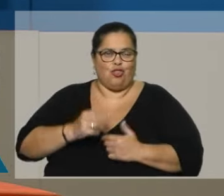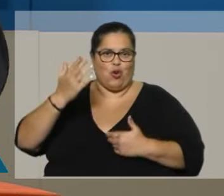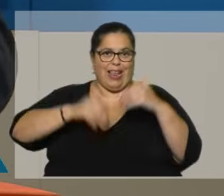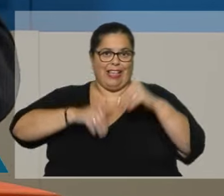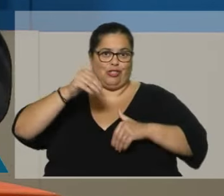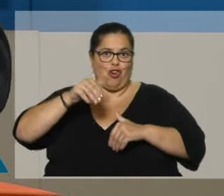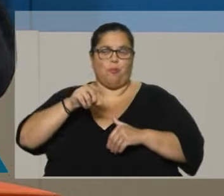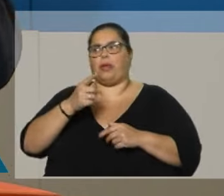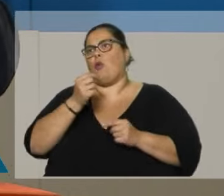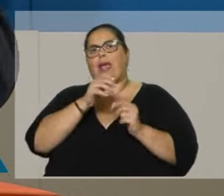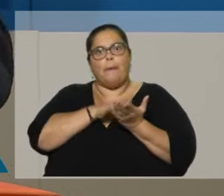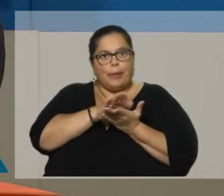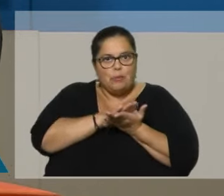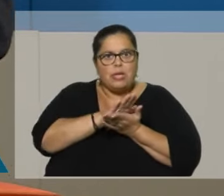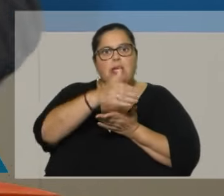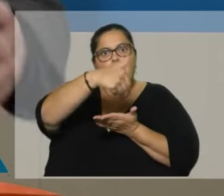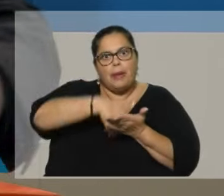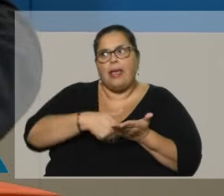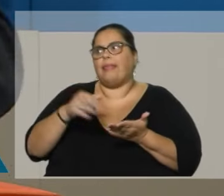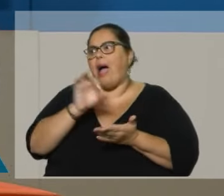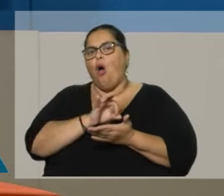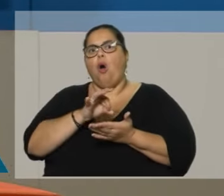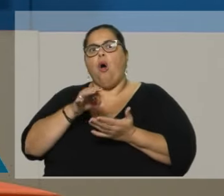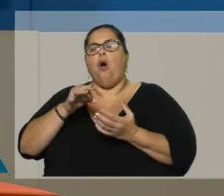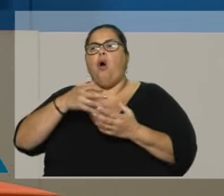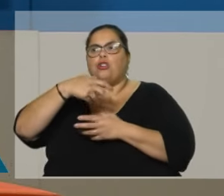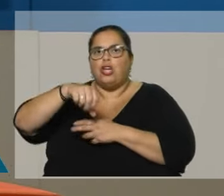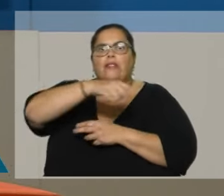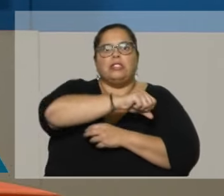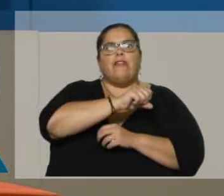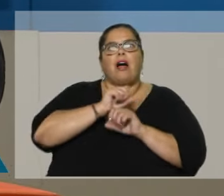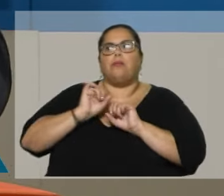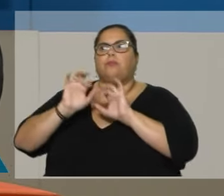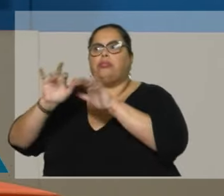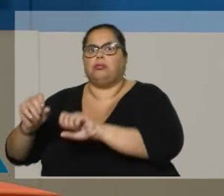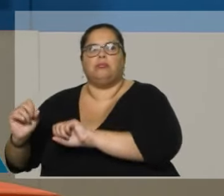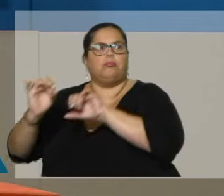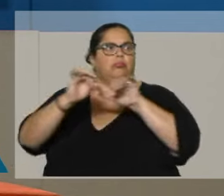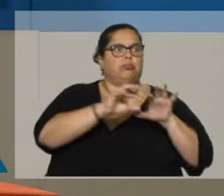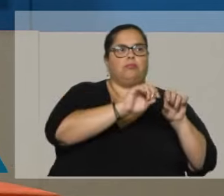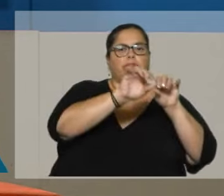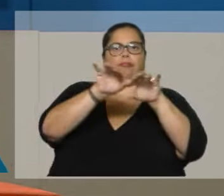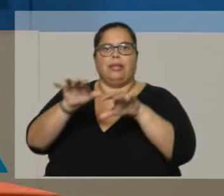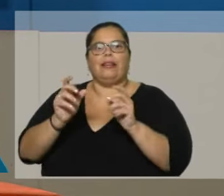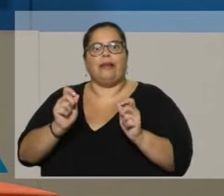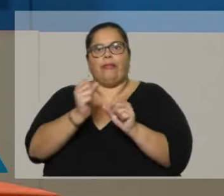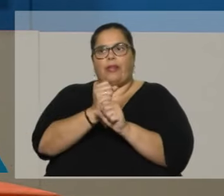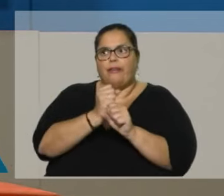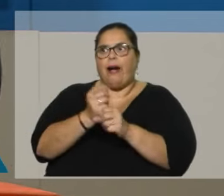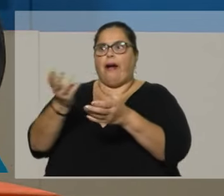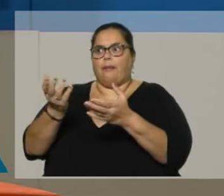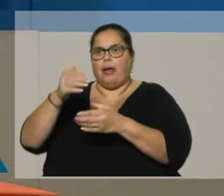En impresión de papeletas, en movilizar a todos los funcionarios que trabajan en las comisiones receptoras de